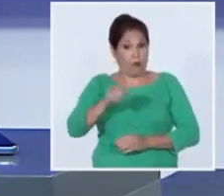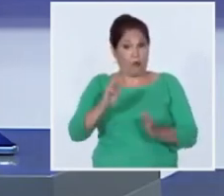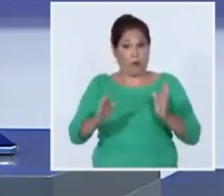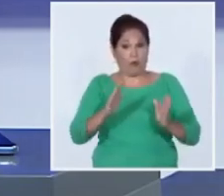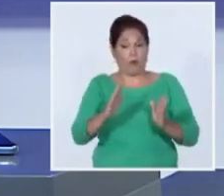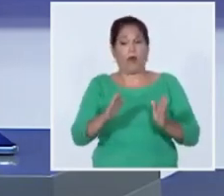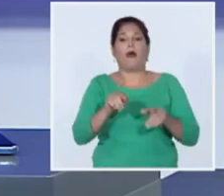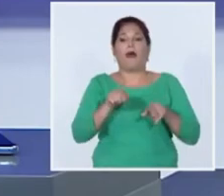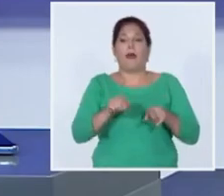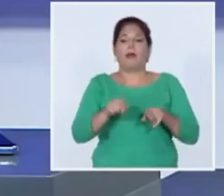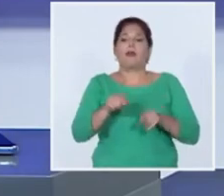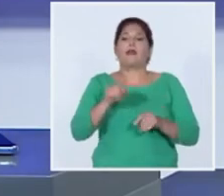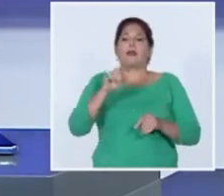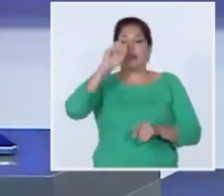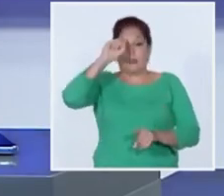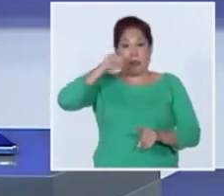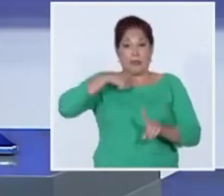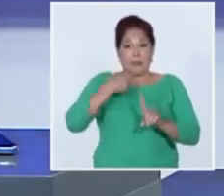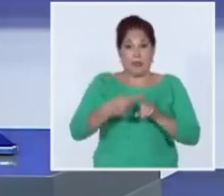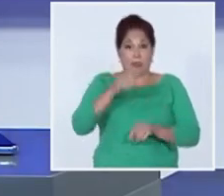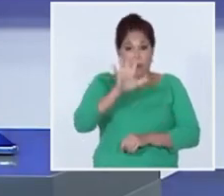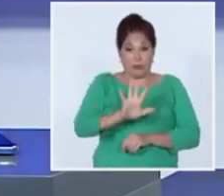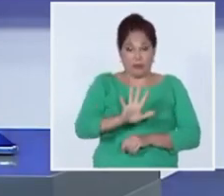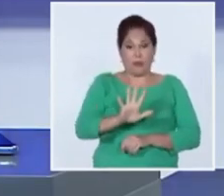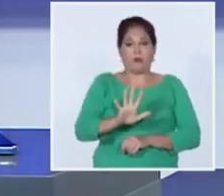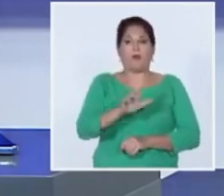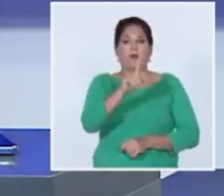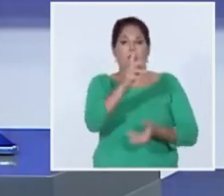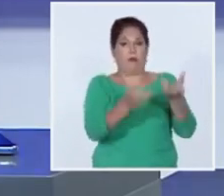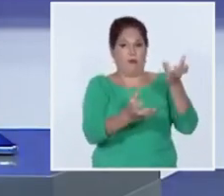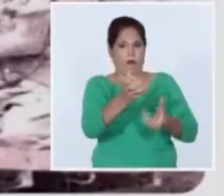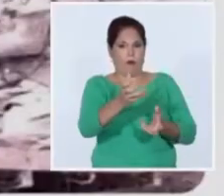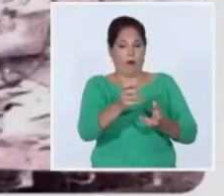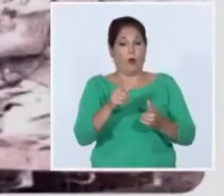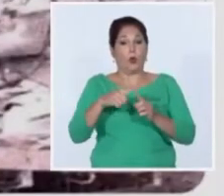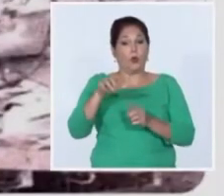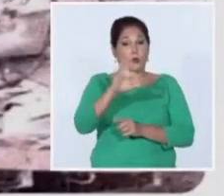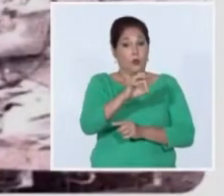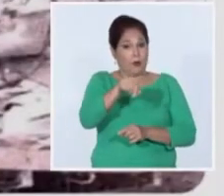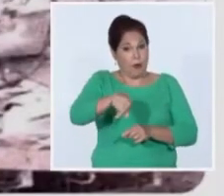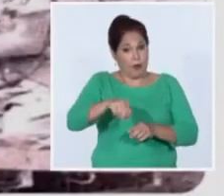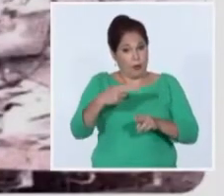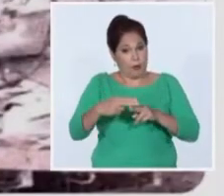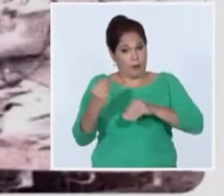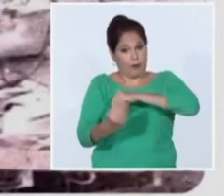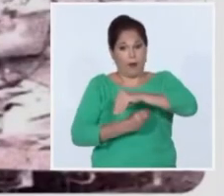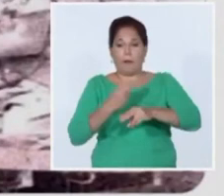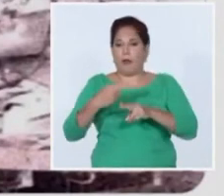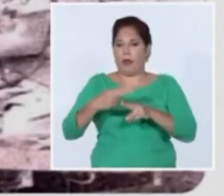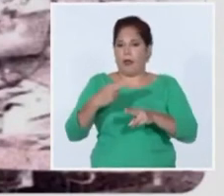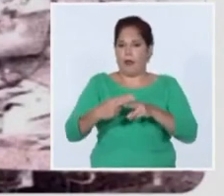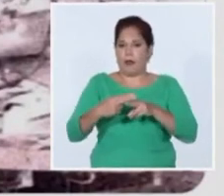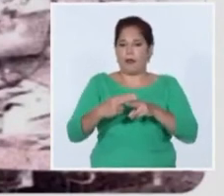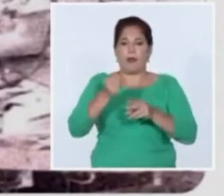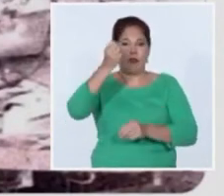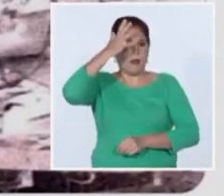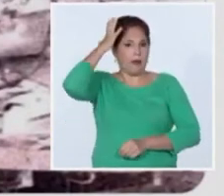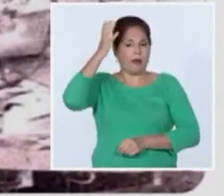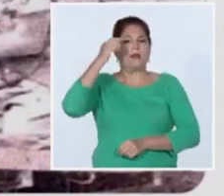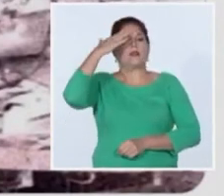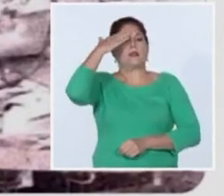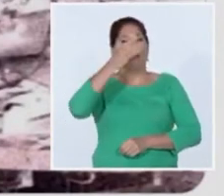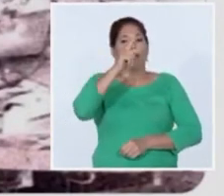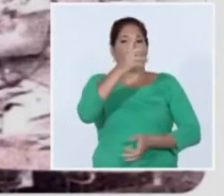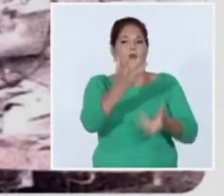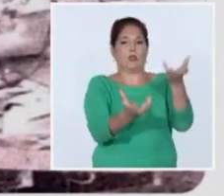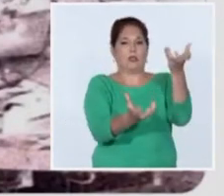levantamiento de Cienfuegos en la red digital x antes twitter Díaz Canel escribió saludo a Cienfuegos la ciudad